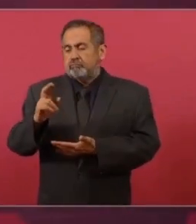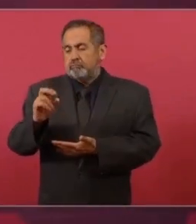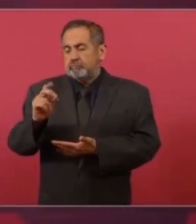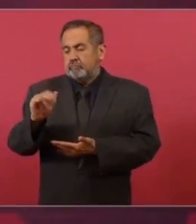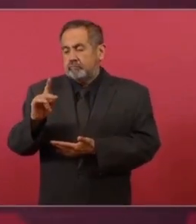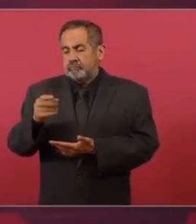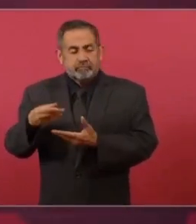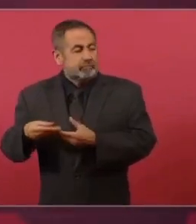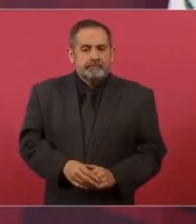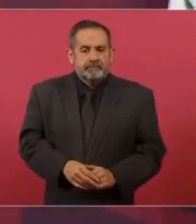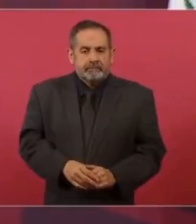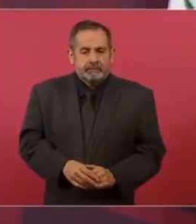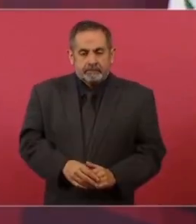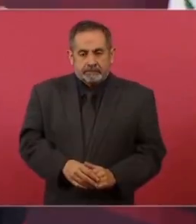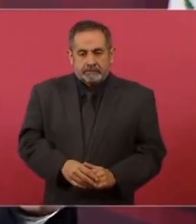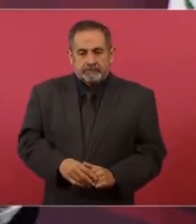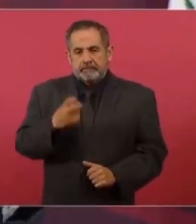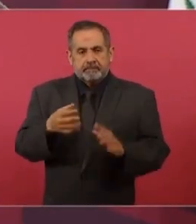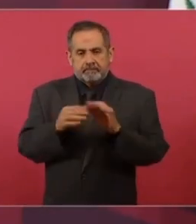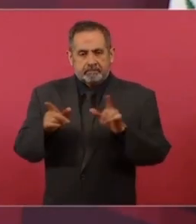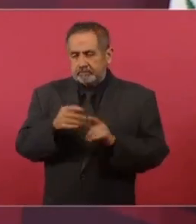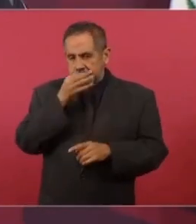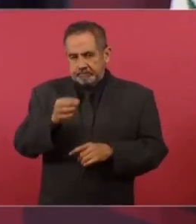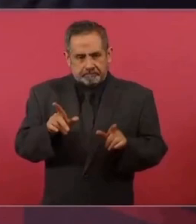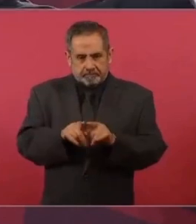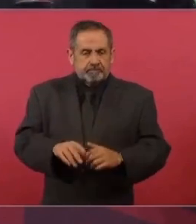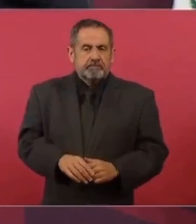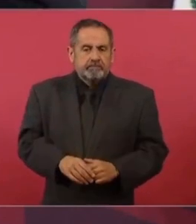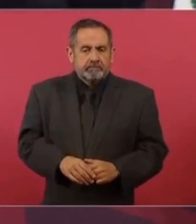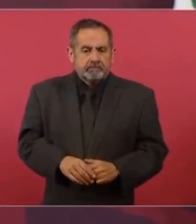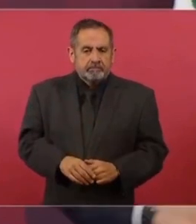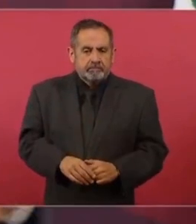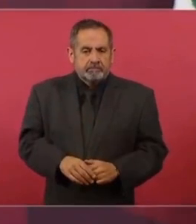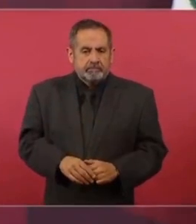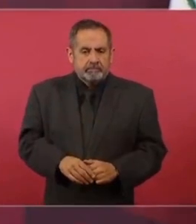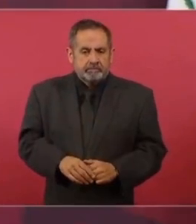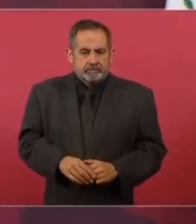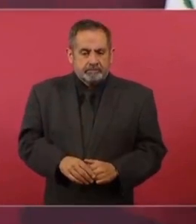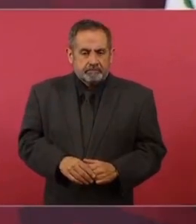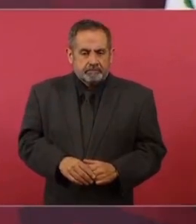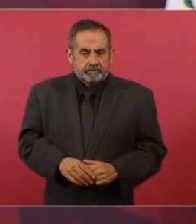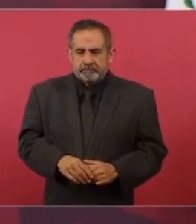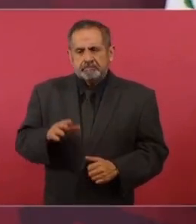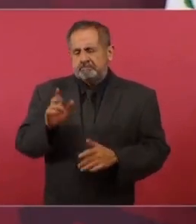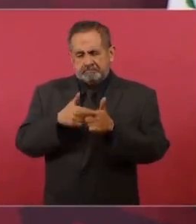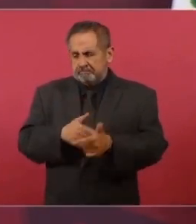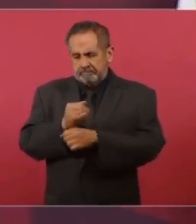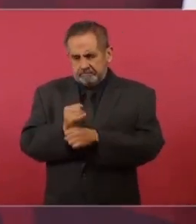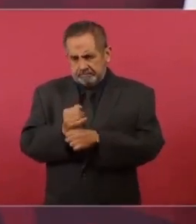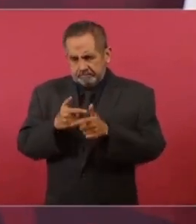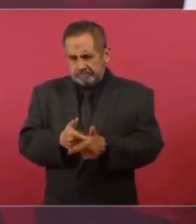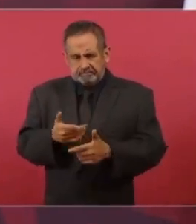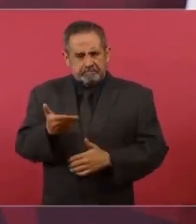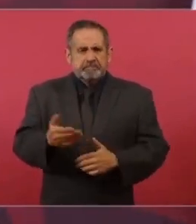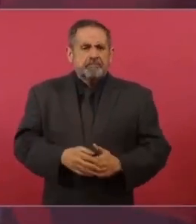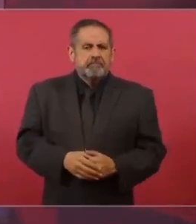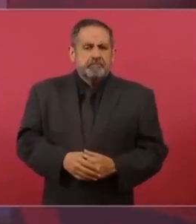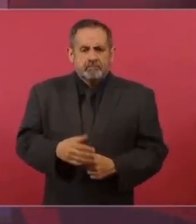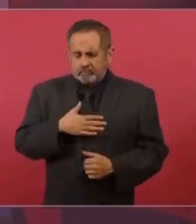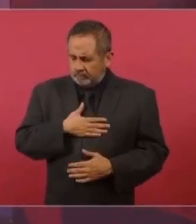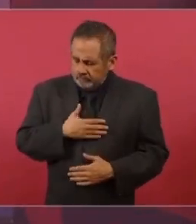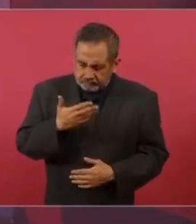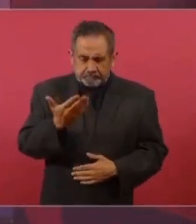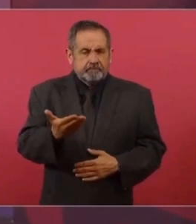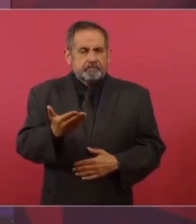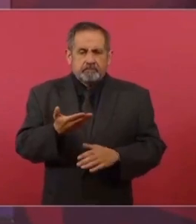la famosa Casa Blanca. Eso es lo que puedo comentar y que se siga investigando. Les pediría de manera